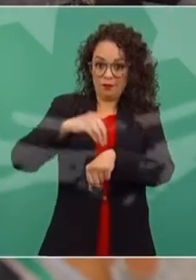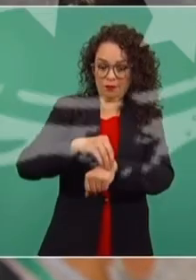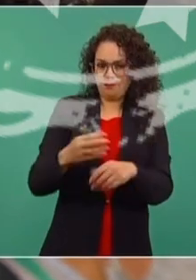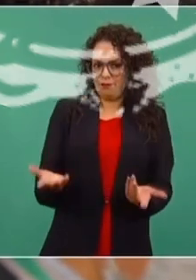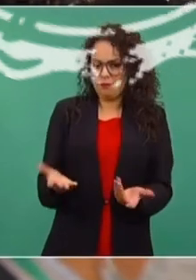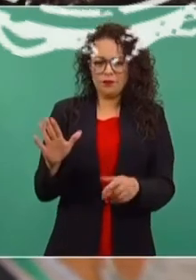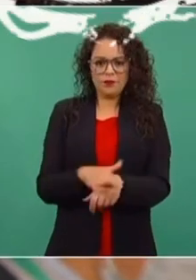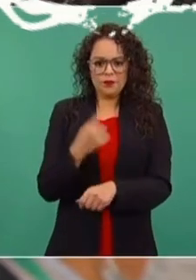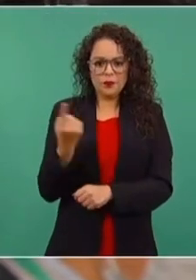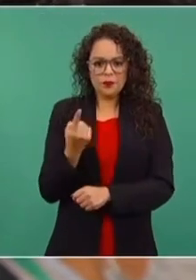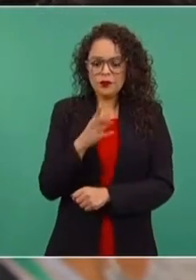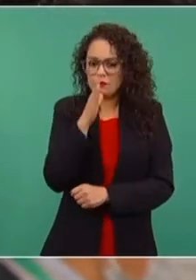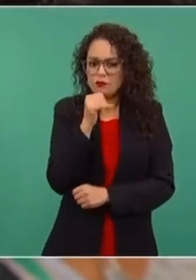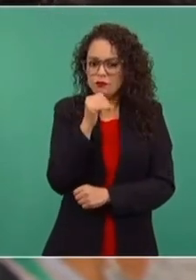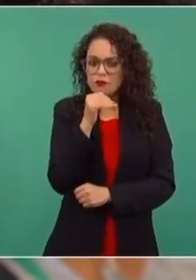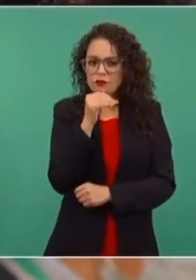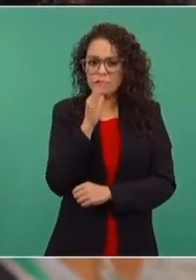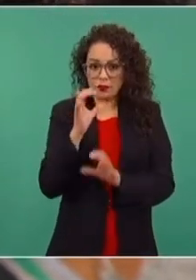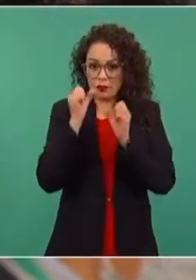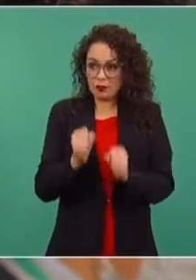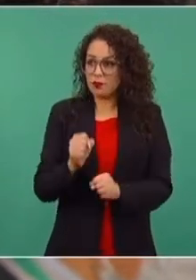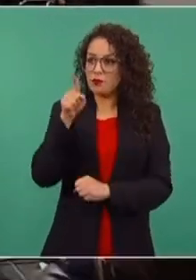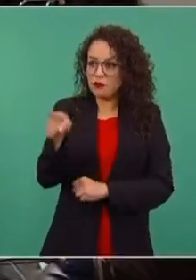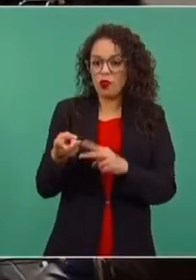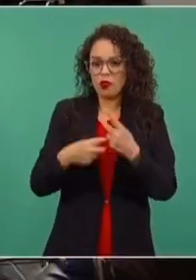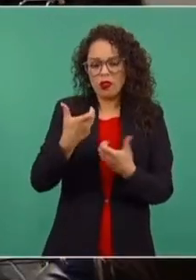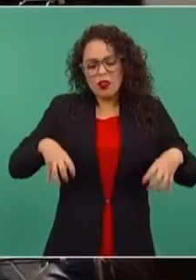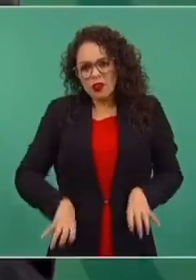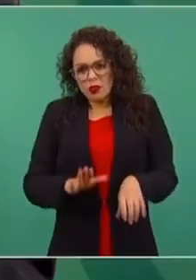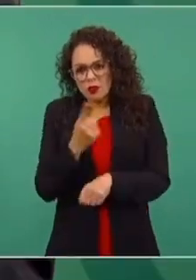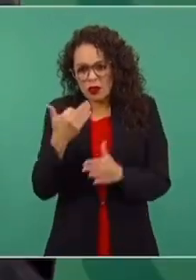Entonces, ¿por qué no se le ha podido probar ese enriquecimiento ilícito?